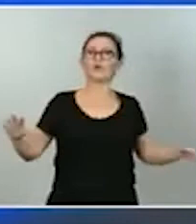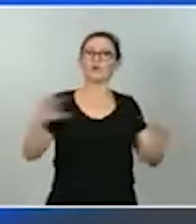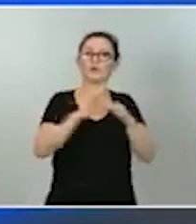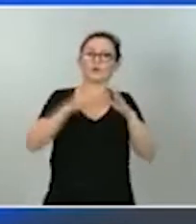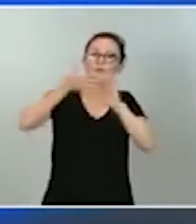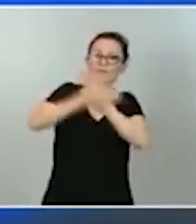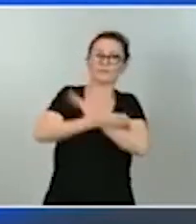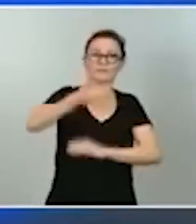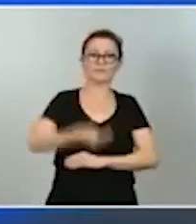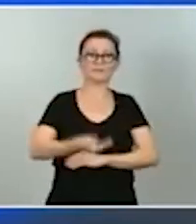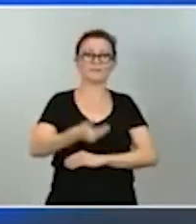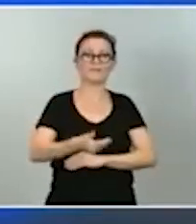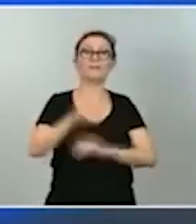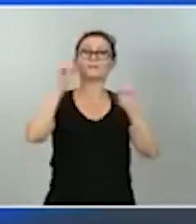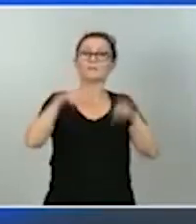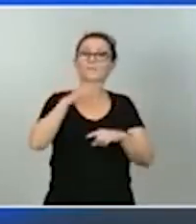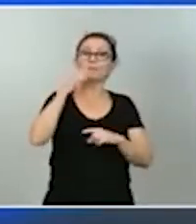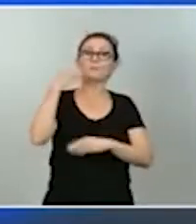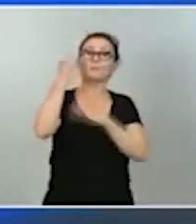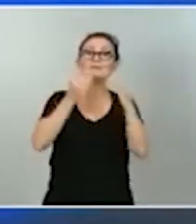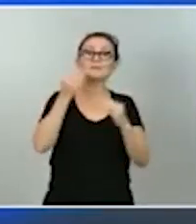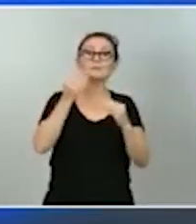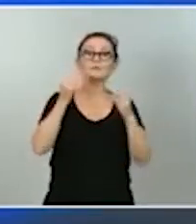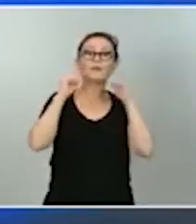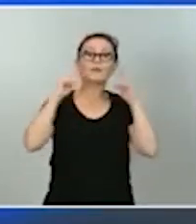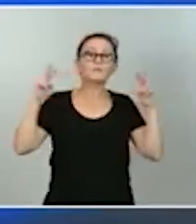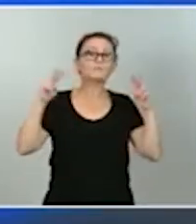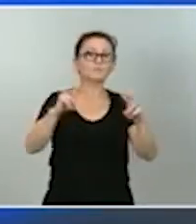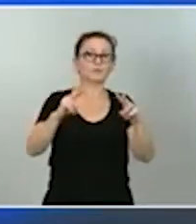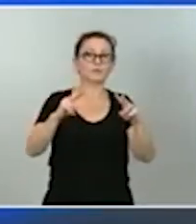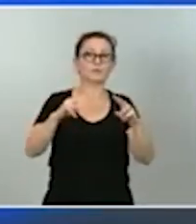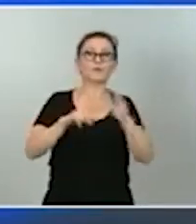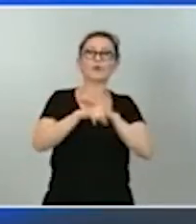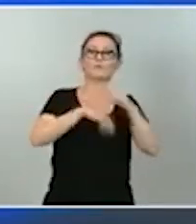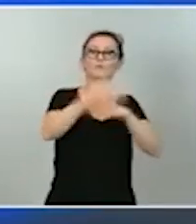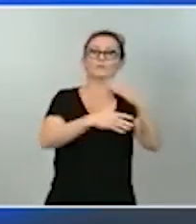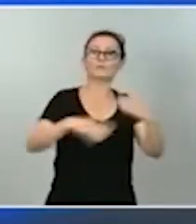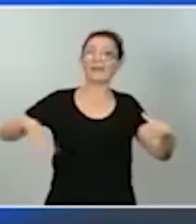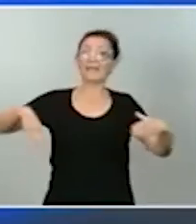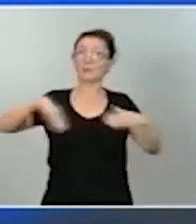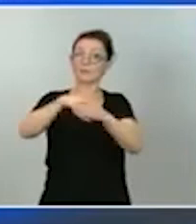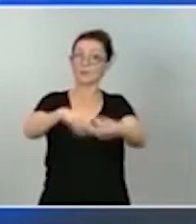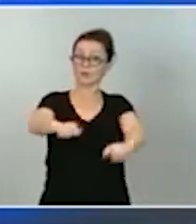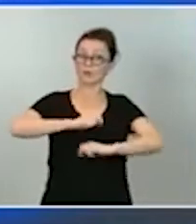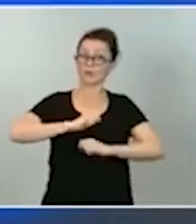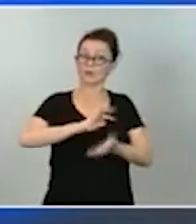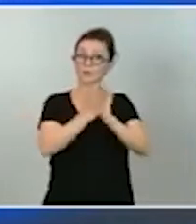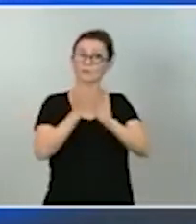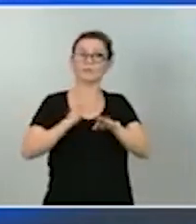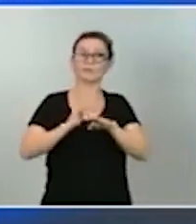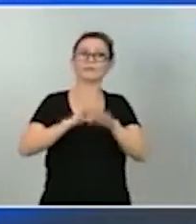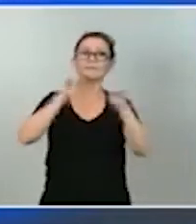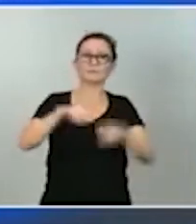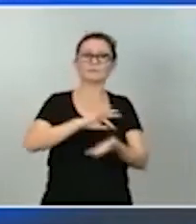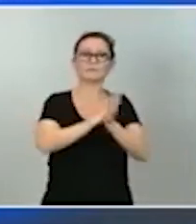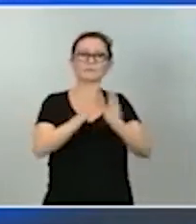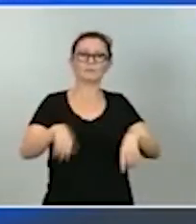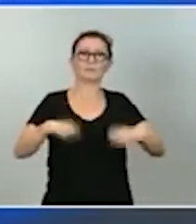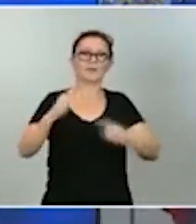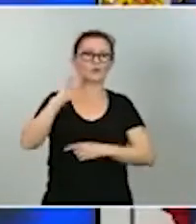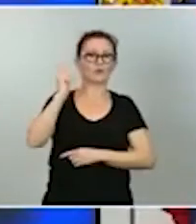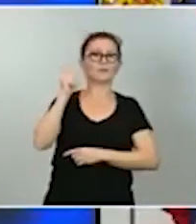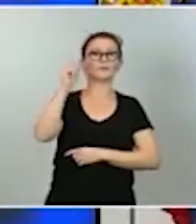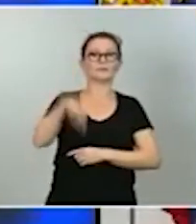creemos en que un enfoque progresista inclusivo es lo que hará que la transformación digital, que la transición energética, que la cohesión social y